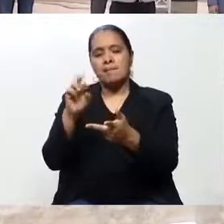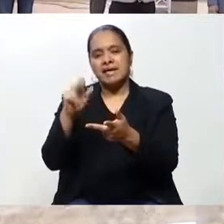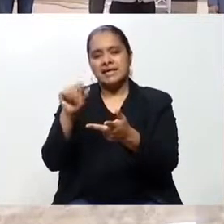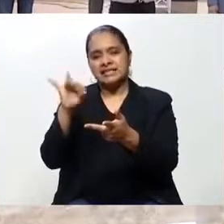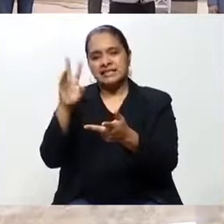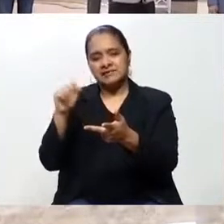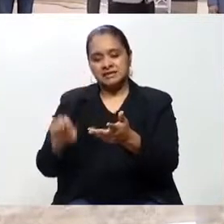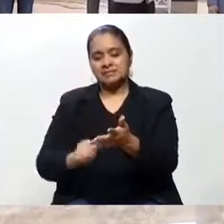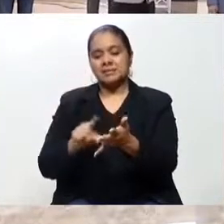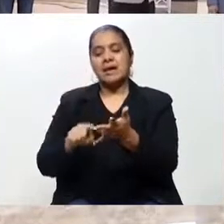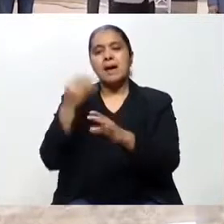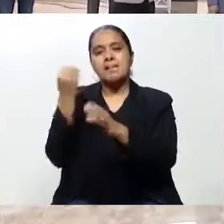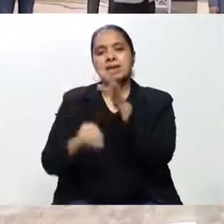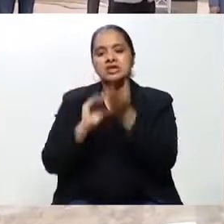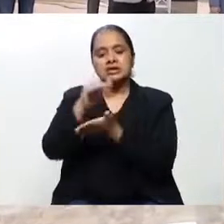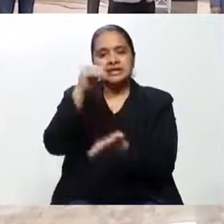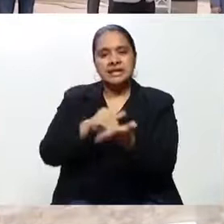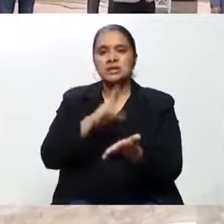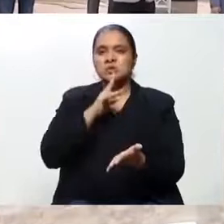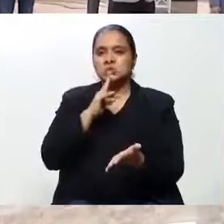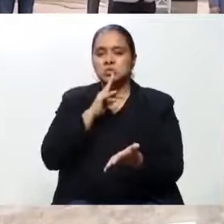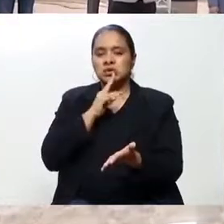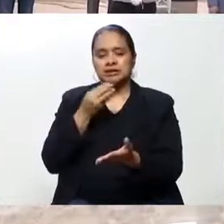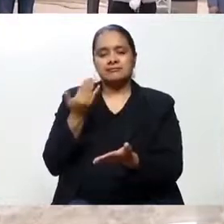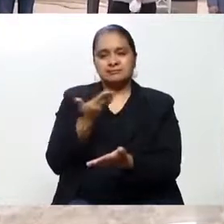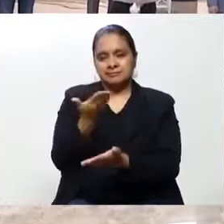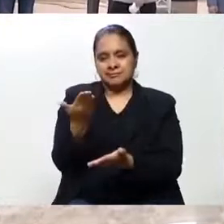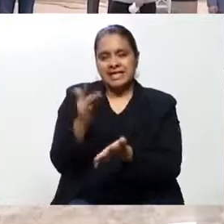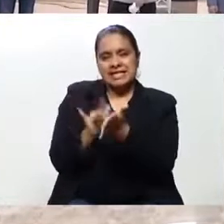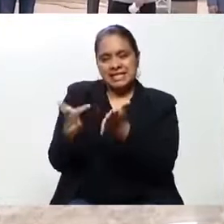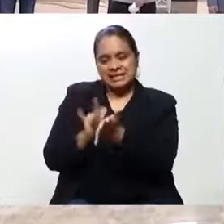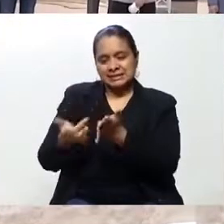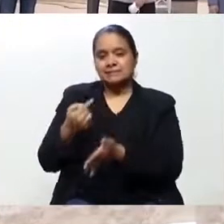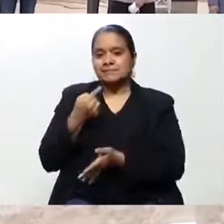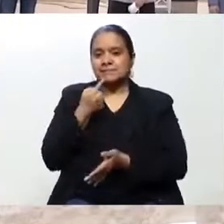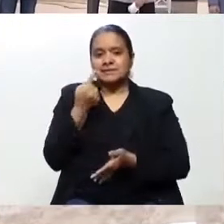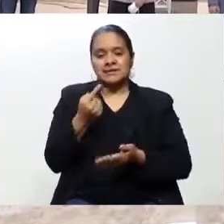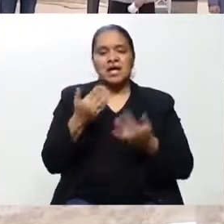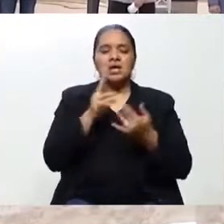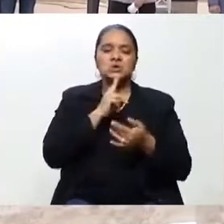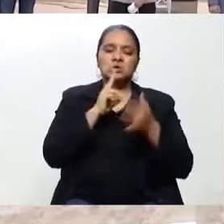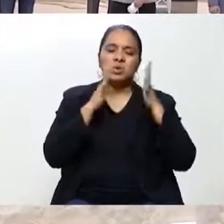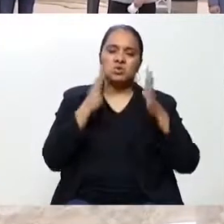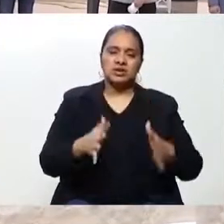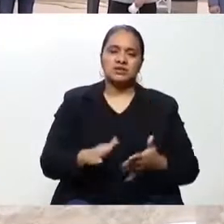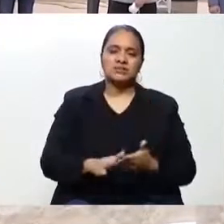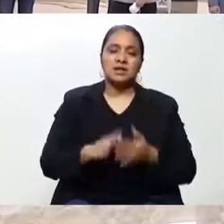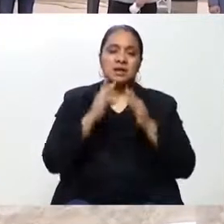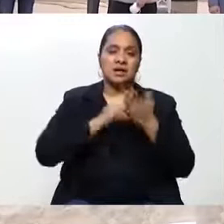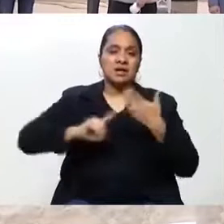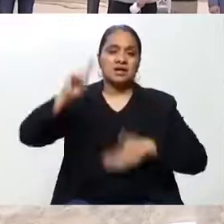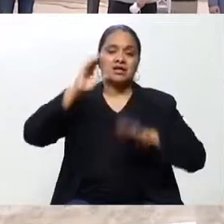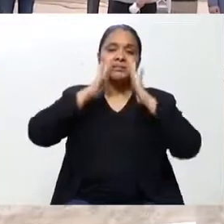Banco Central. Gracias por darle esta contribución enorme en este momento crítico al pueblo hondureño. Que Dios